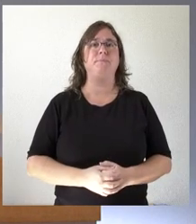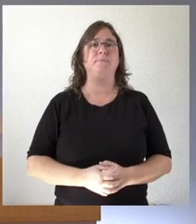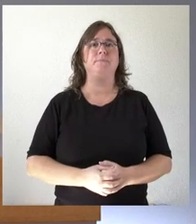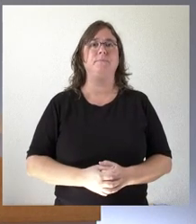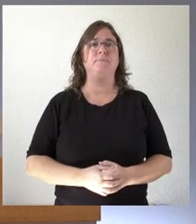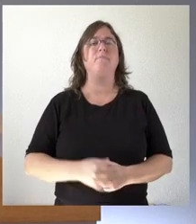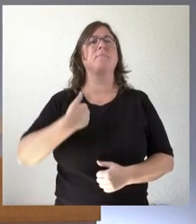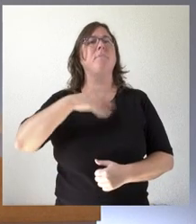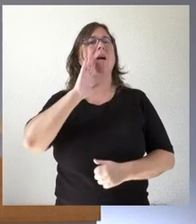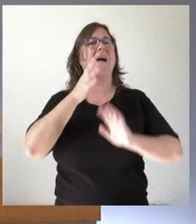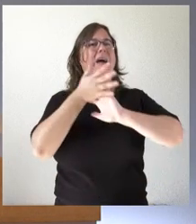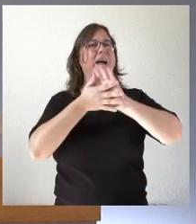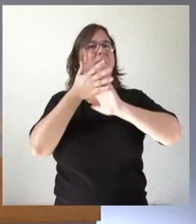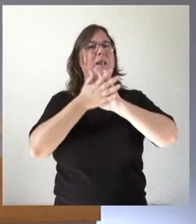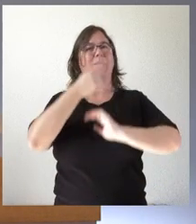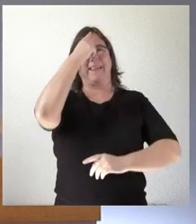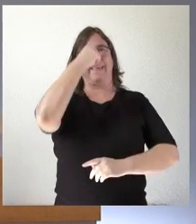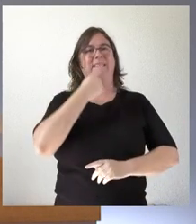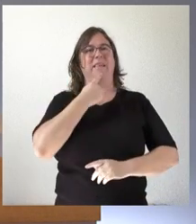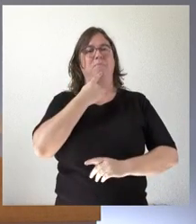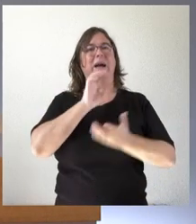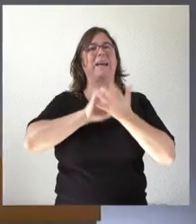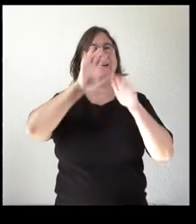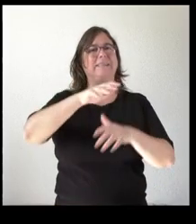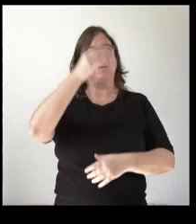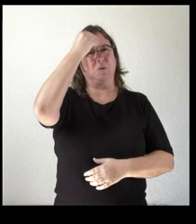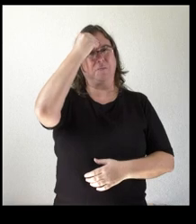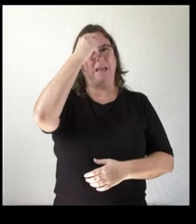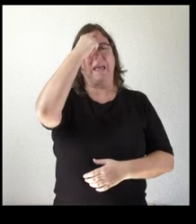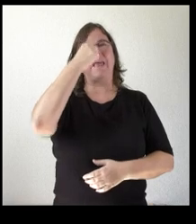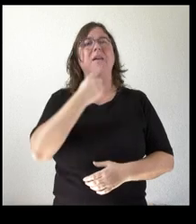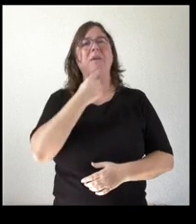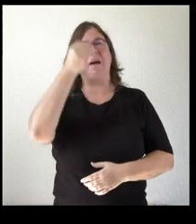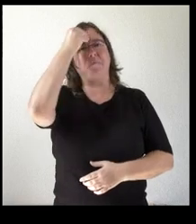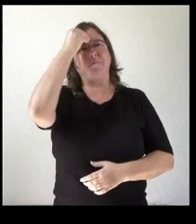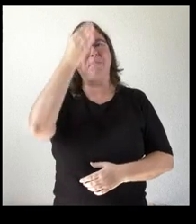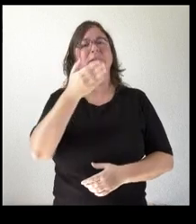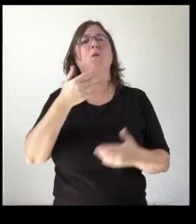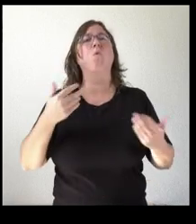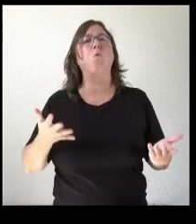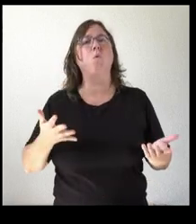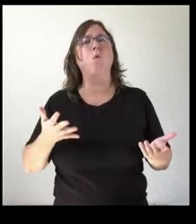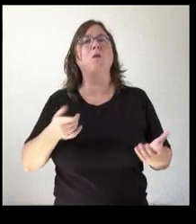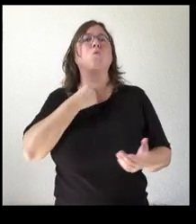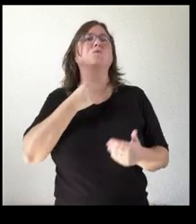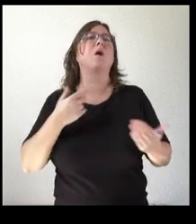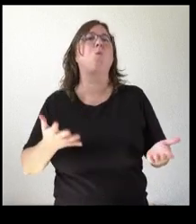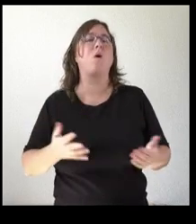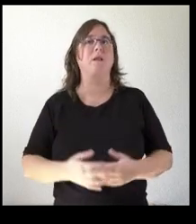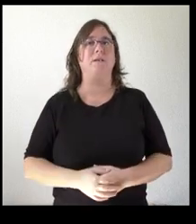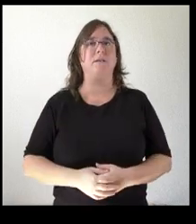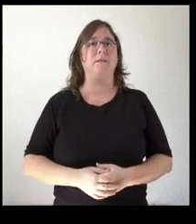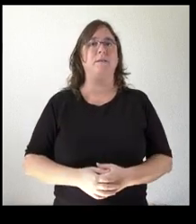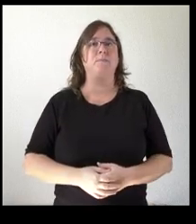Hablaba de la imagen que proyecta Castilla y León que imagen considera que está proyectando y es la que le gusta Pues